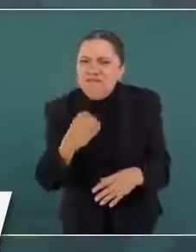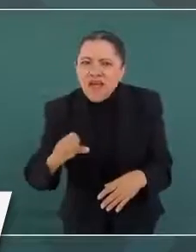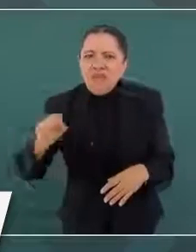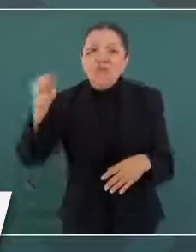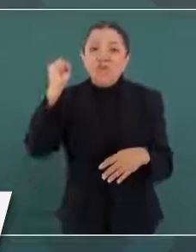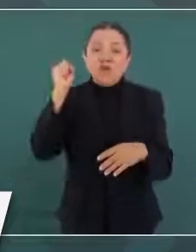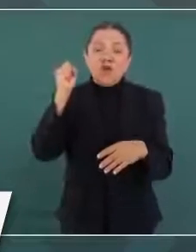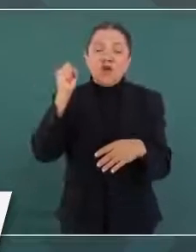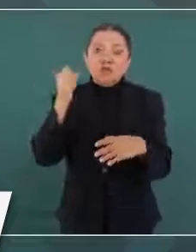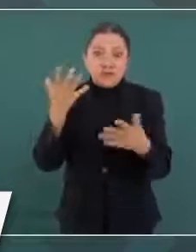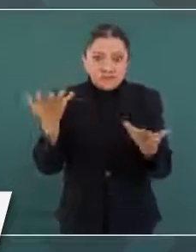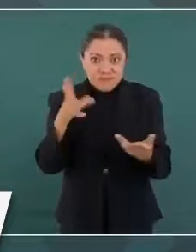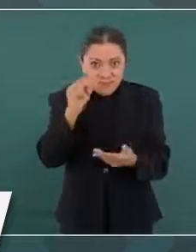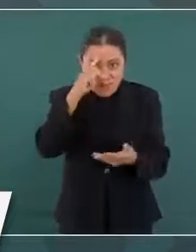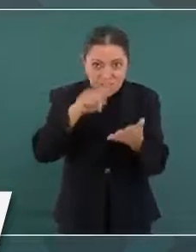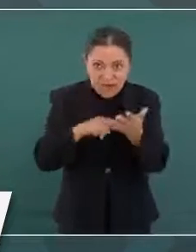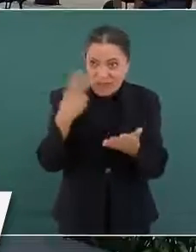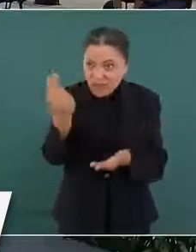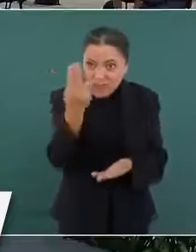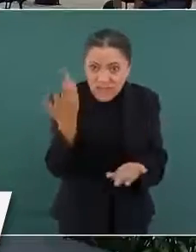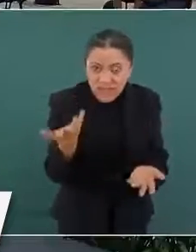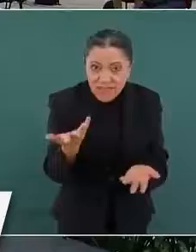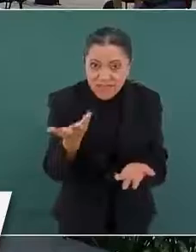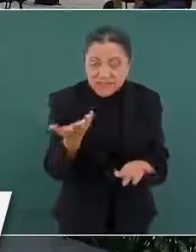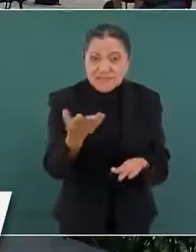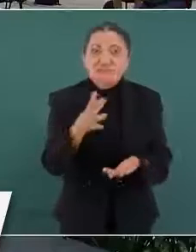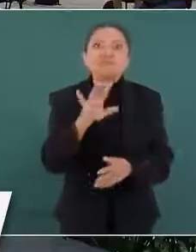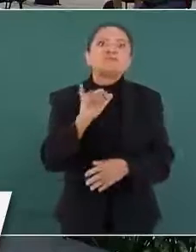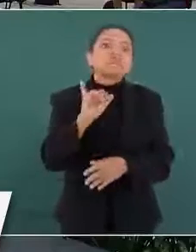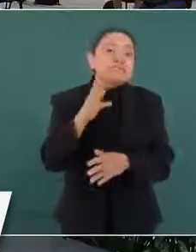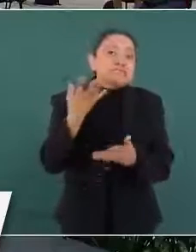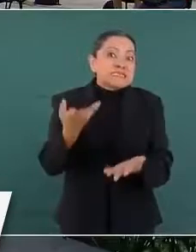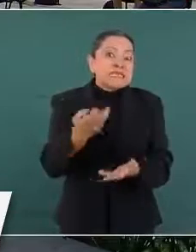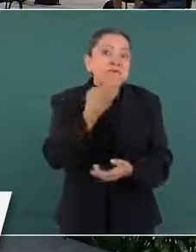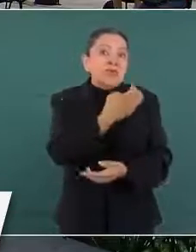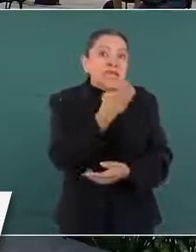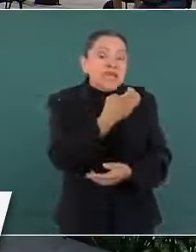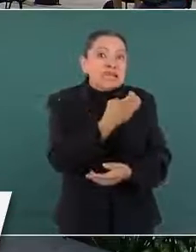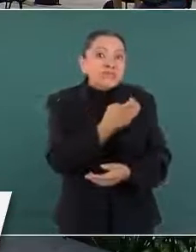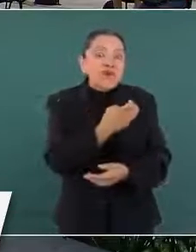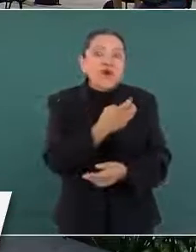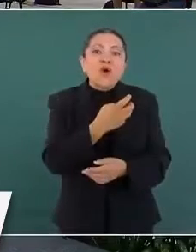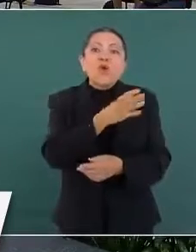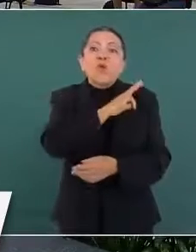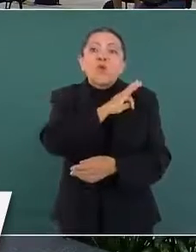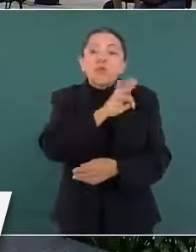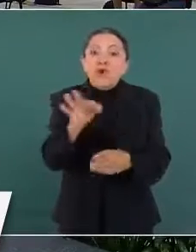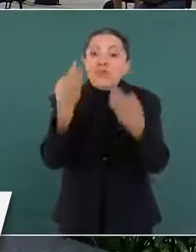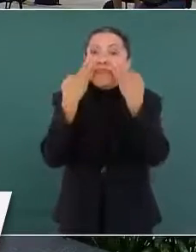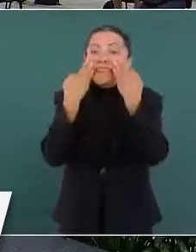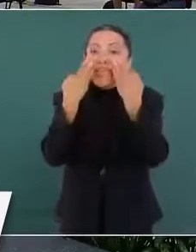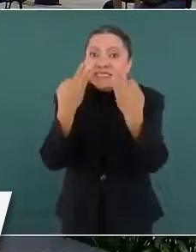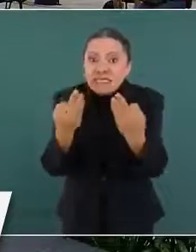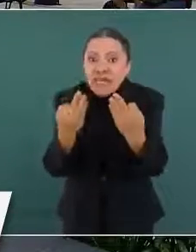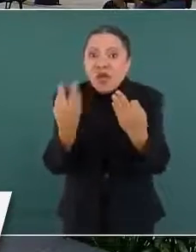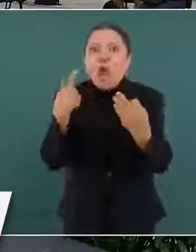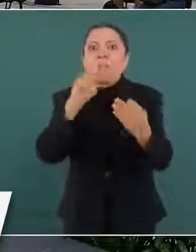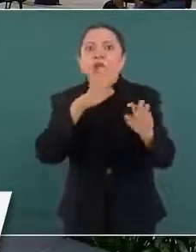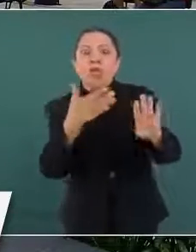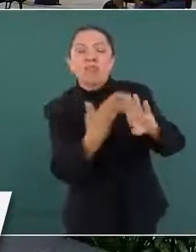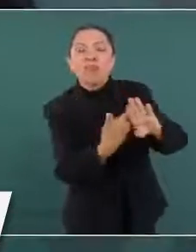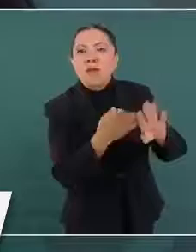¿No les parece a ustedes? Porque tiene que ver con la no repetición. La justicia